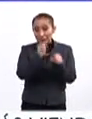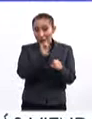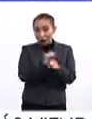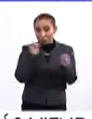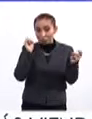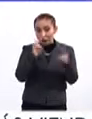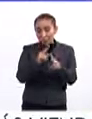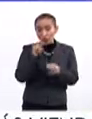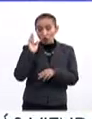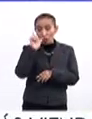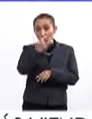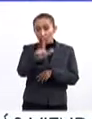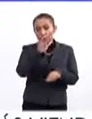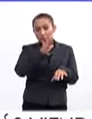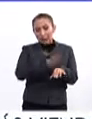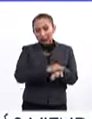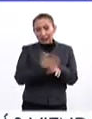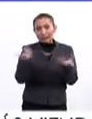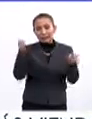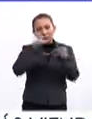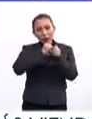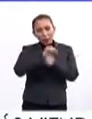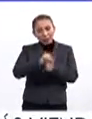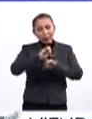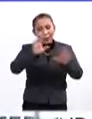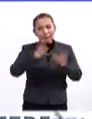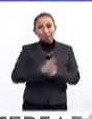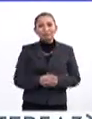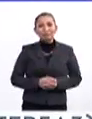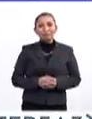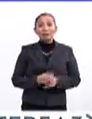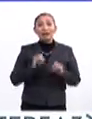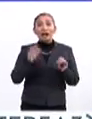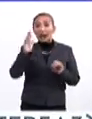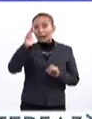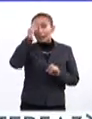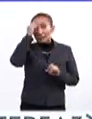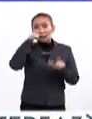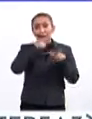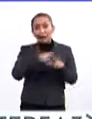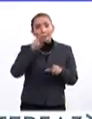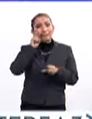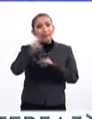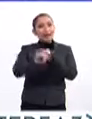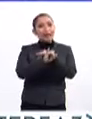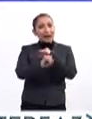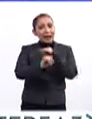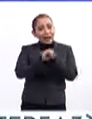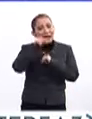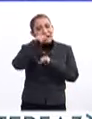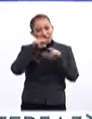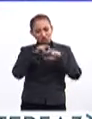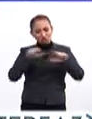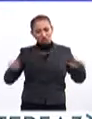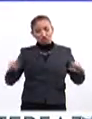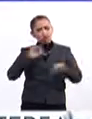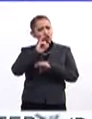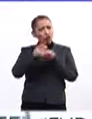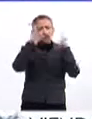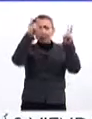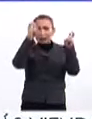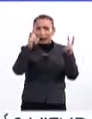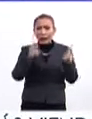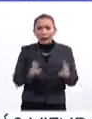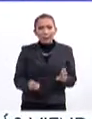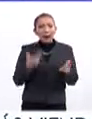semana. Nosotros nos vemos el próximo lunes con más información, por supuesto. Así es, recuerden seguirnos en las redes sociales. Ahí van a poder encontrar todos los